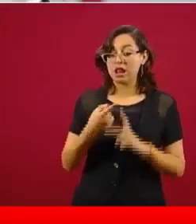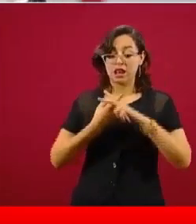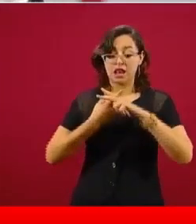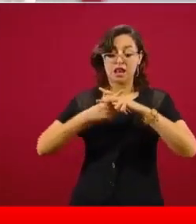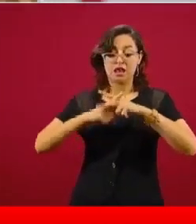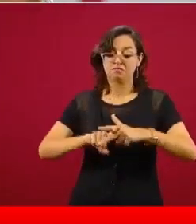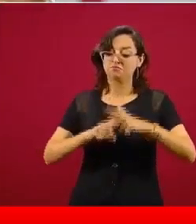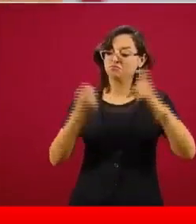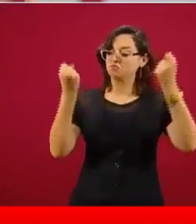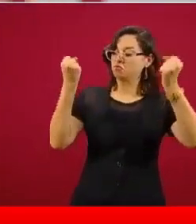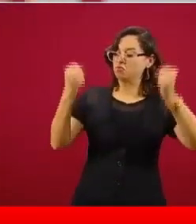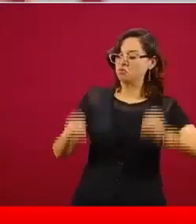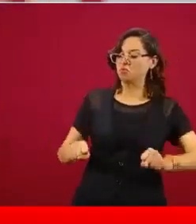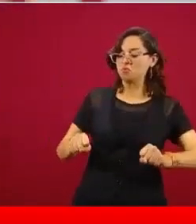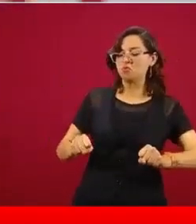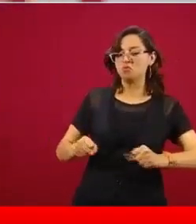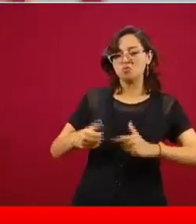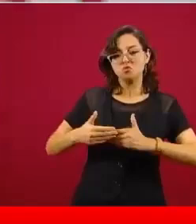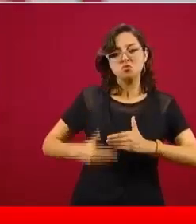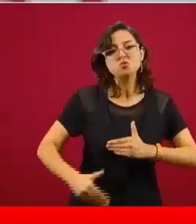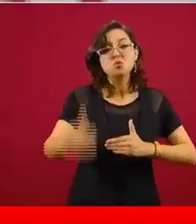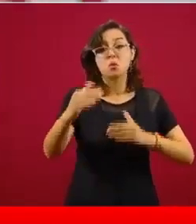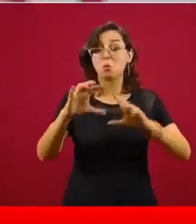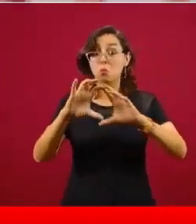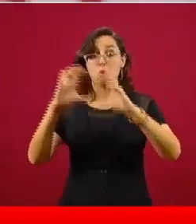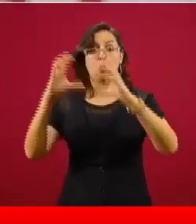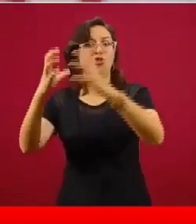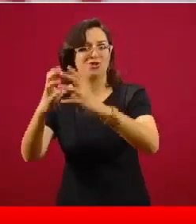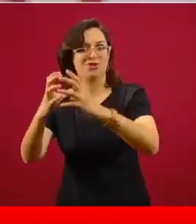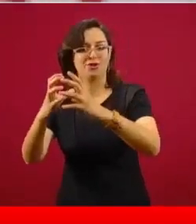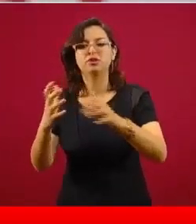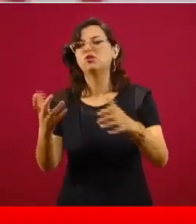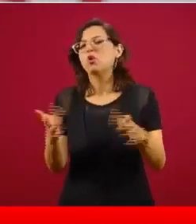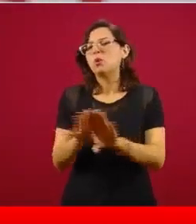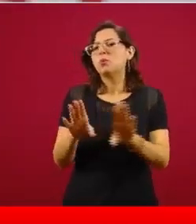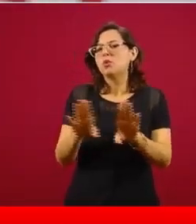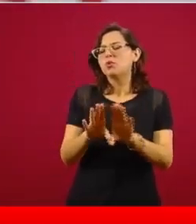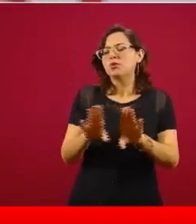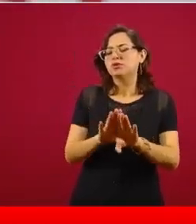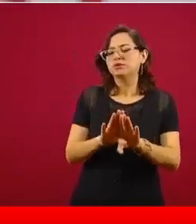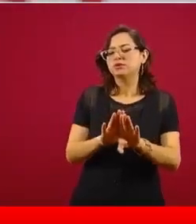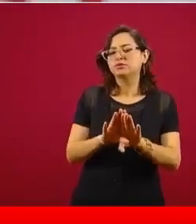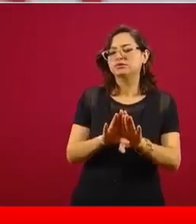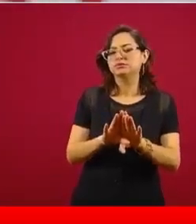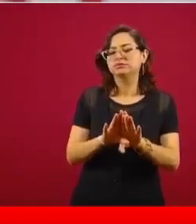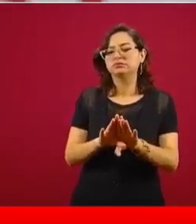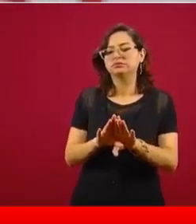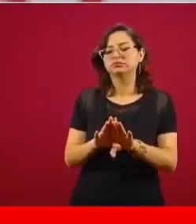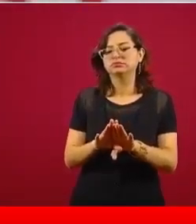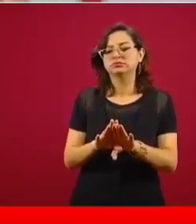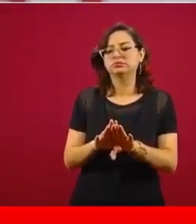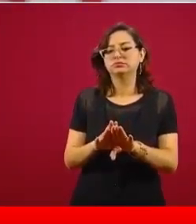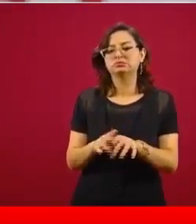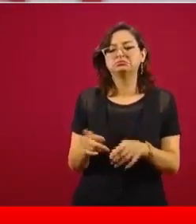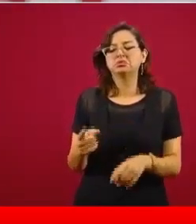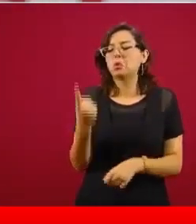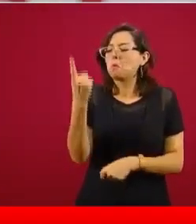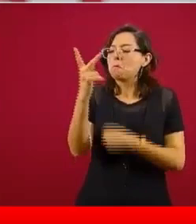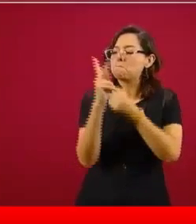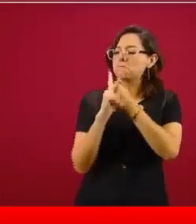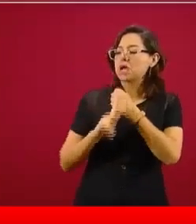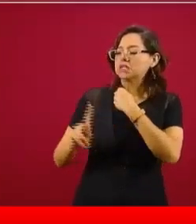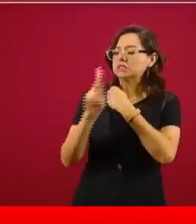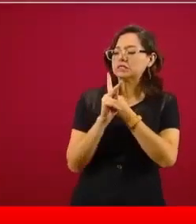Agarraron un país, por cierto, de muy poca población